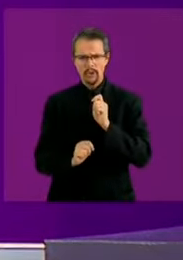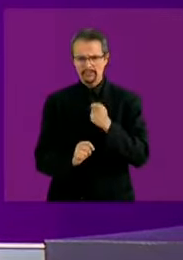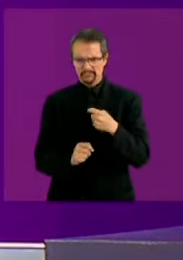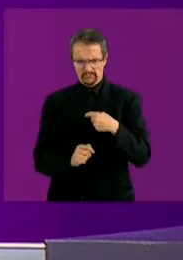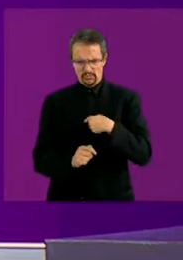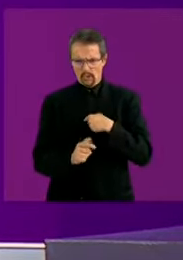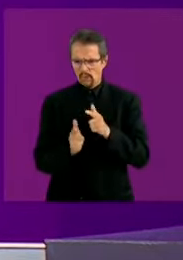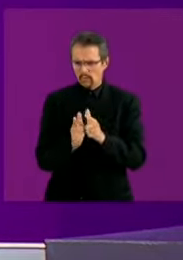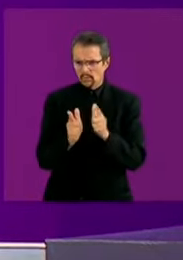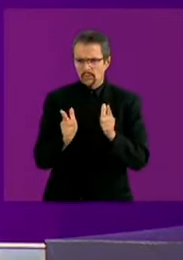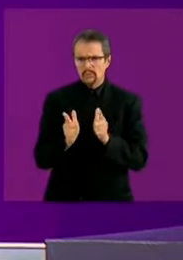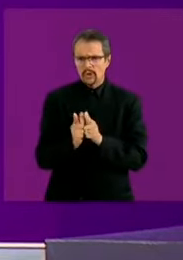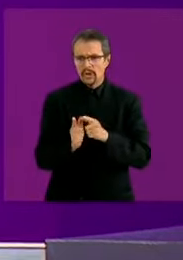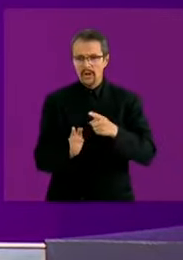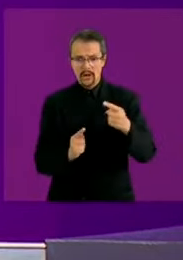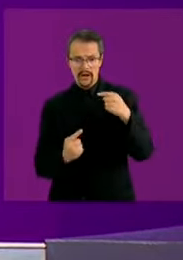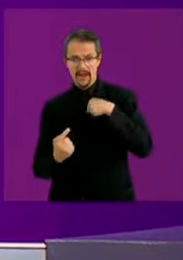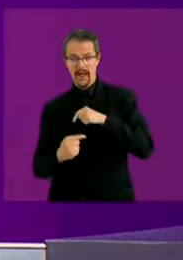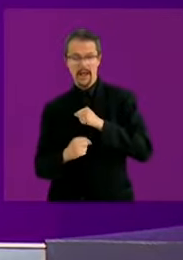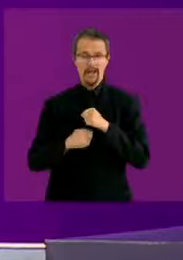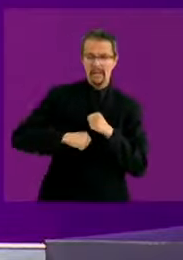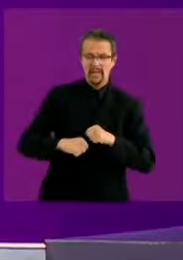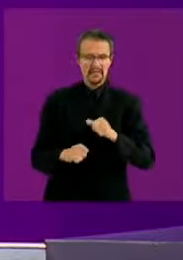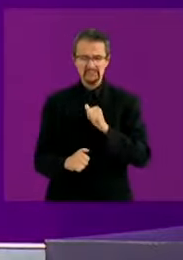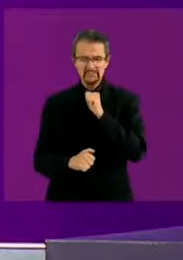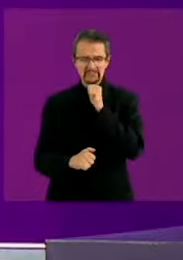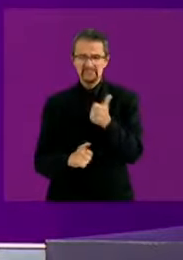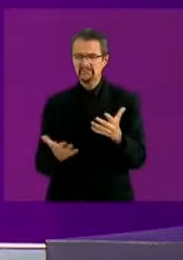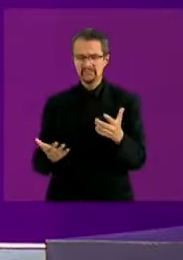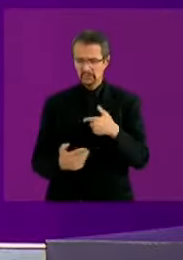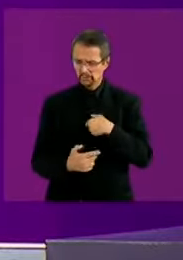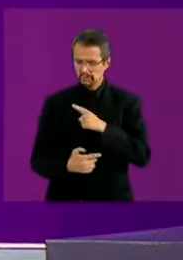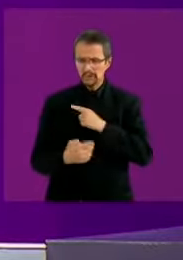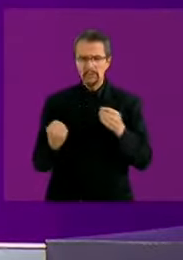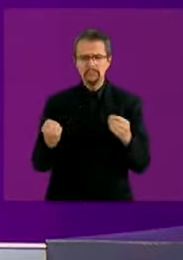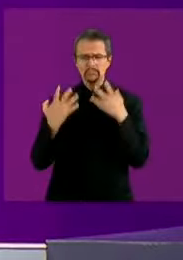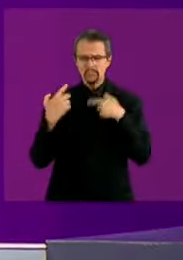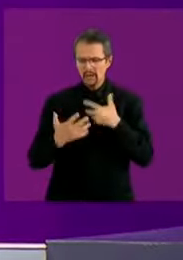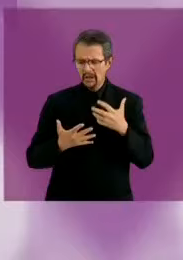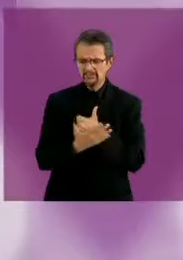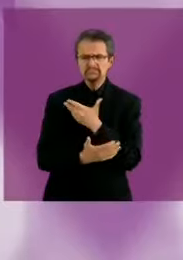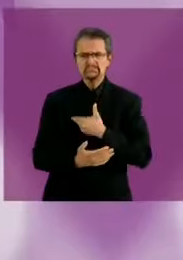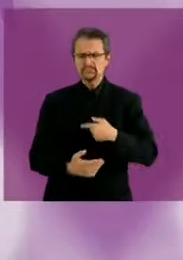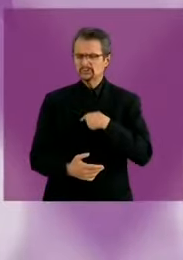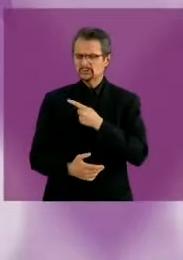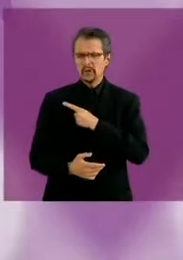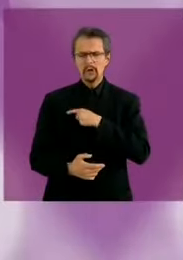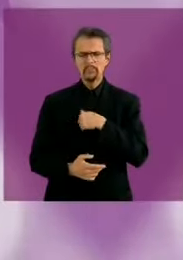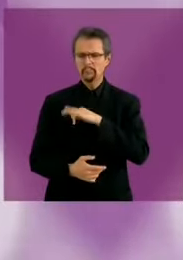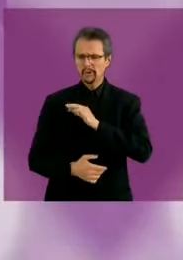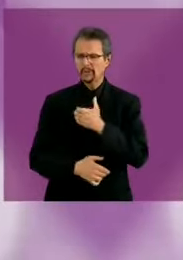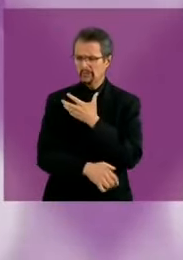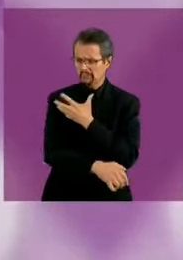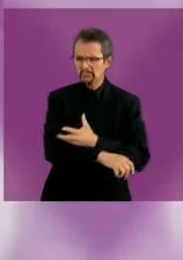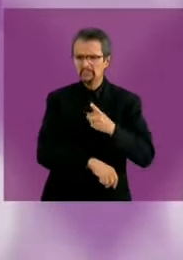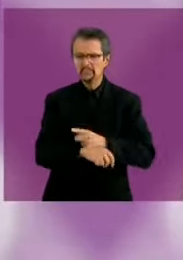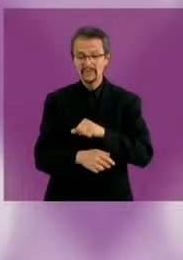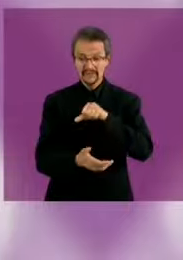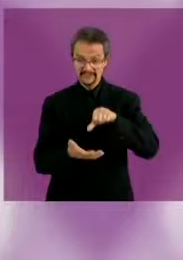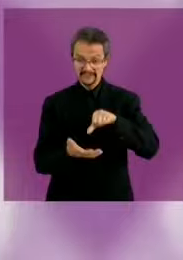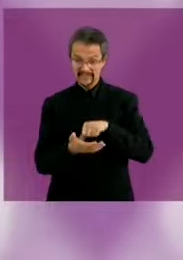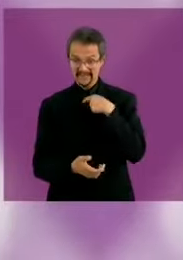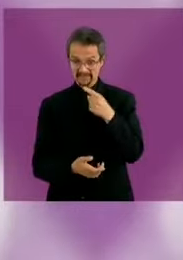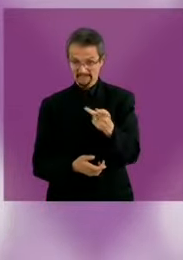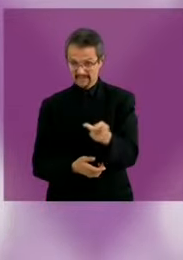llegando sin ningún compromiso con grupos de interés. Gracias, candidato. Maynes pregunta dos, pregunta del centro, ¿cómo busca atacar la